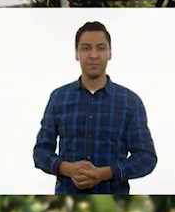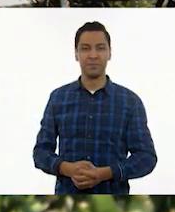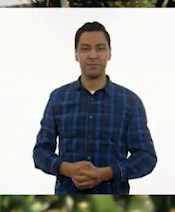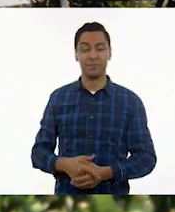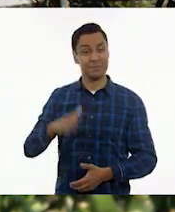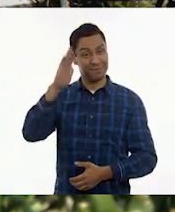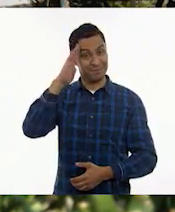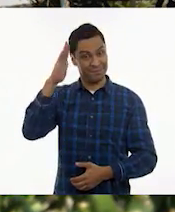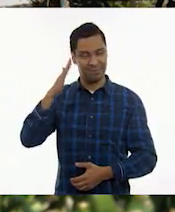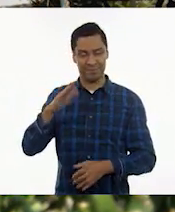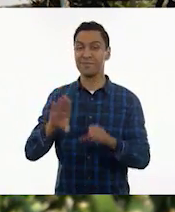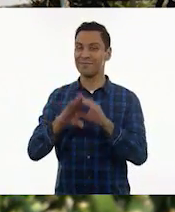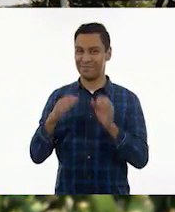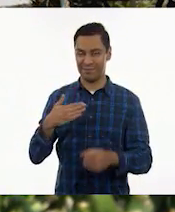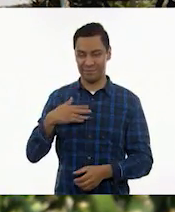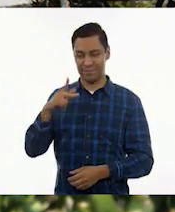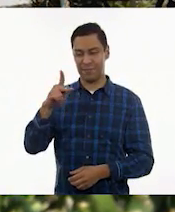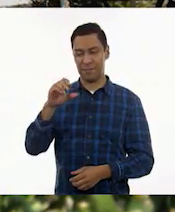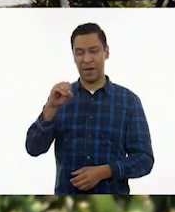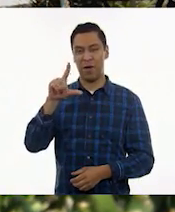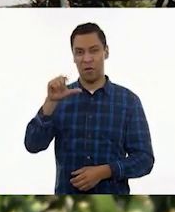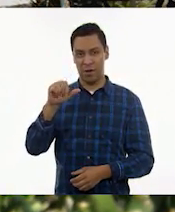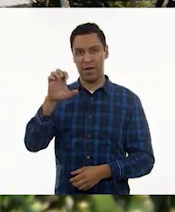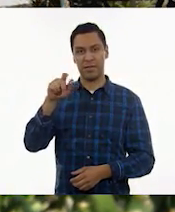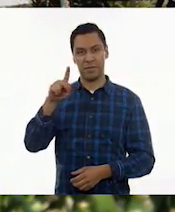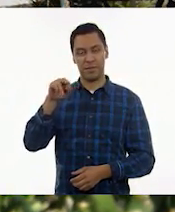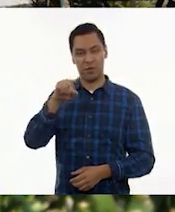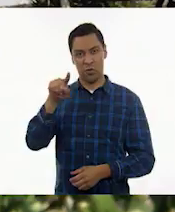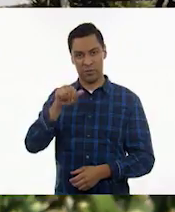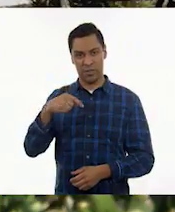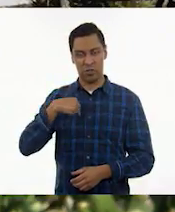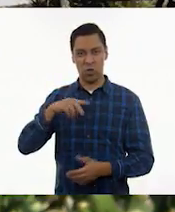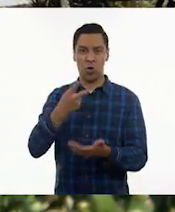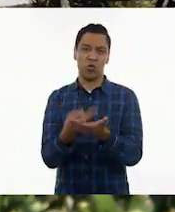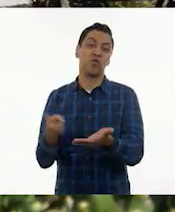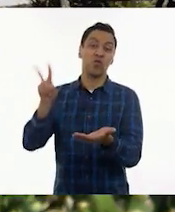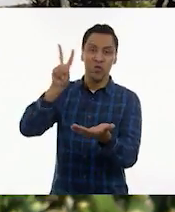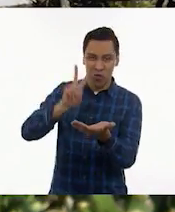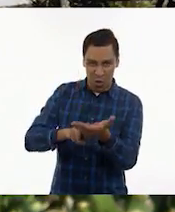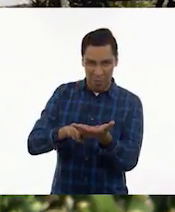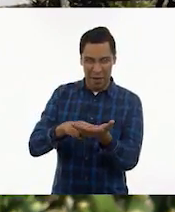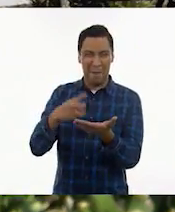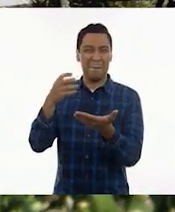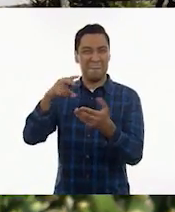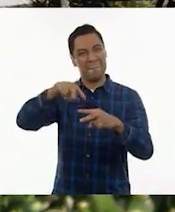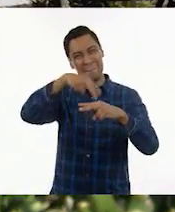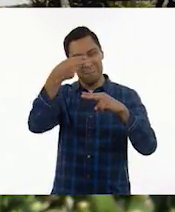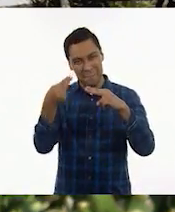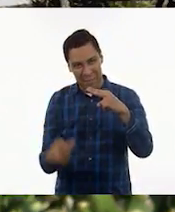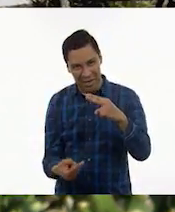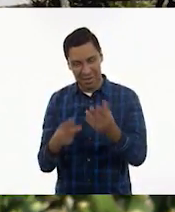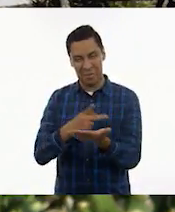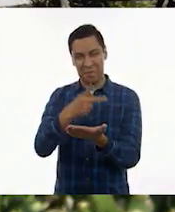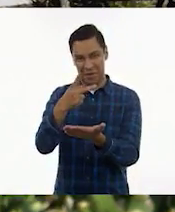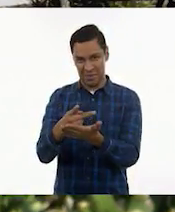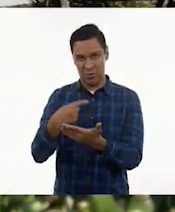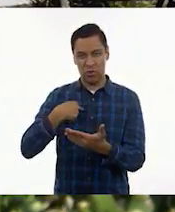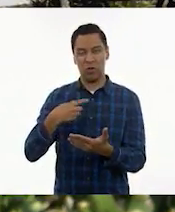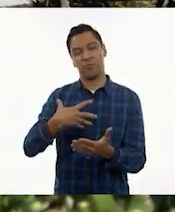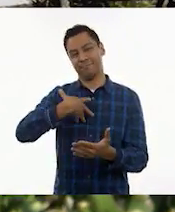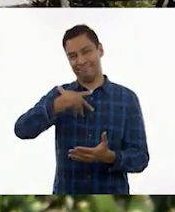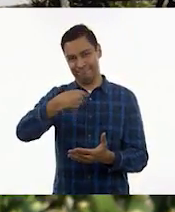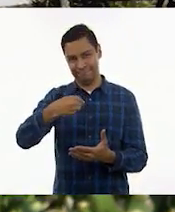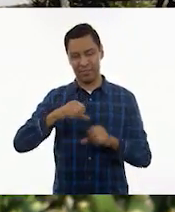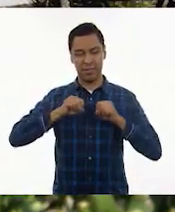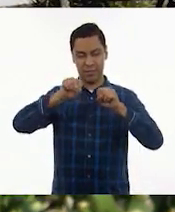Hola, ¿qué tal? Soy Paola Espinosa, doble medallista olímpica en clavados. Y quiero que hagan esta pequeña rutina de estiramientos conmigo. Vamos a